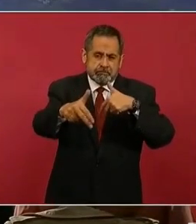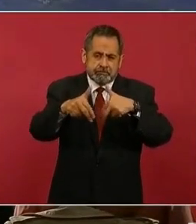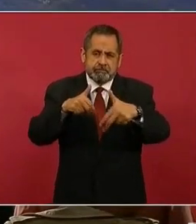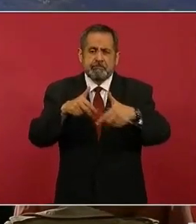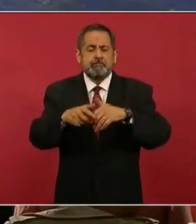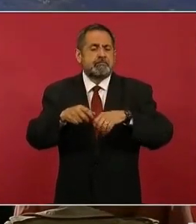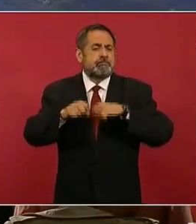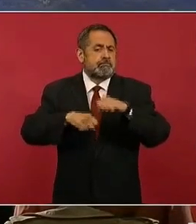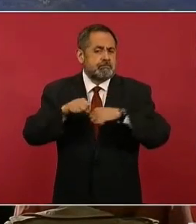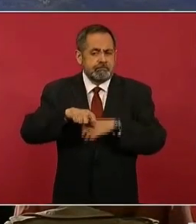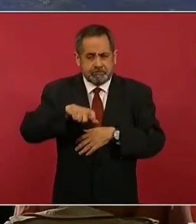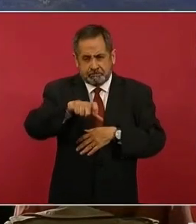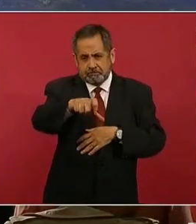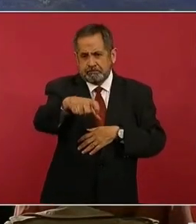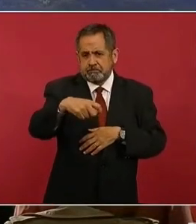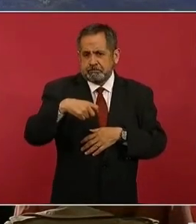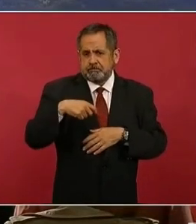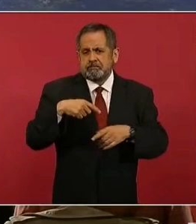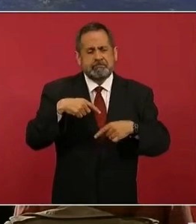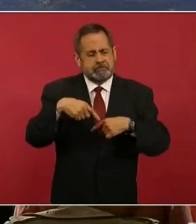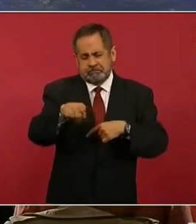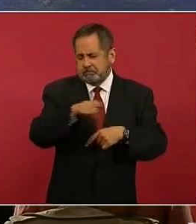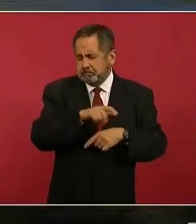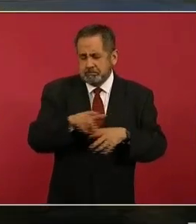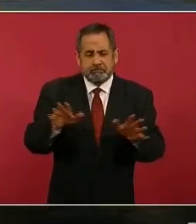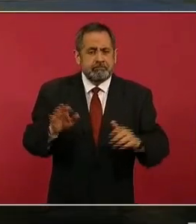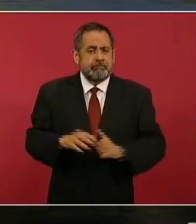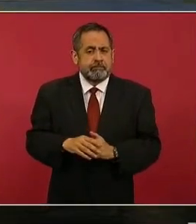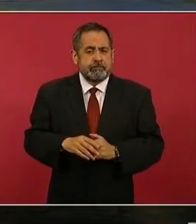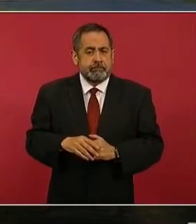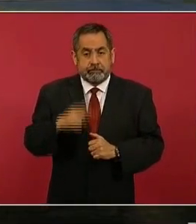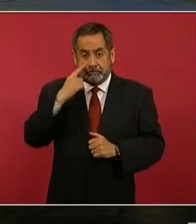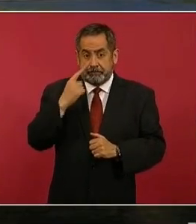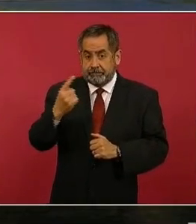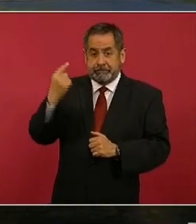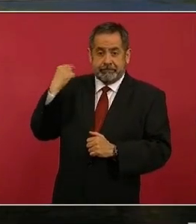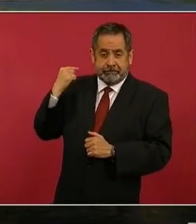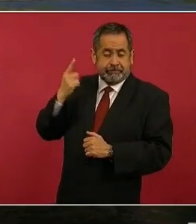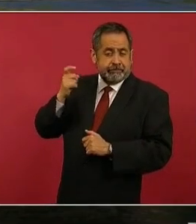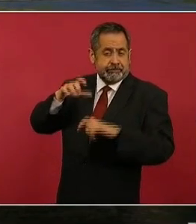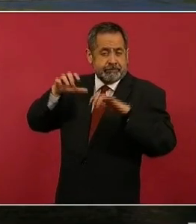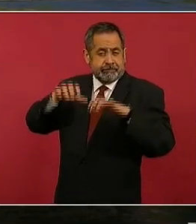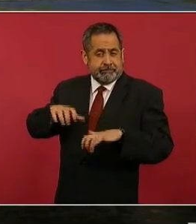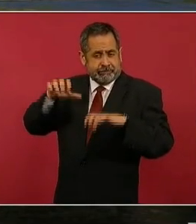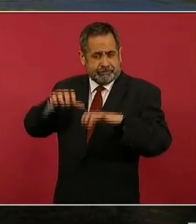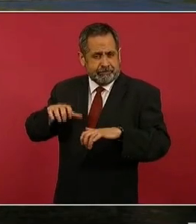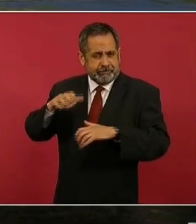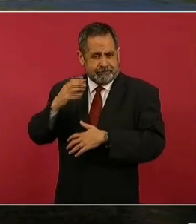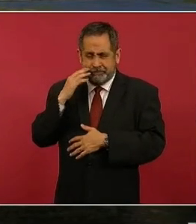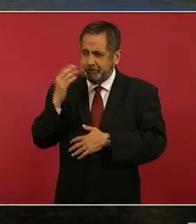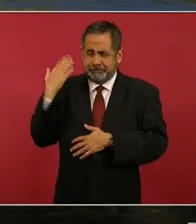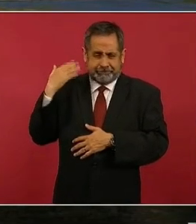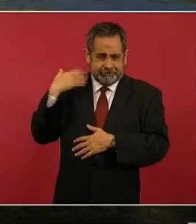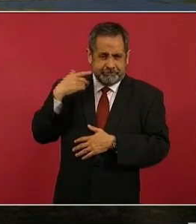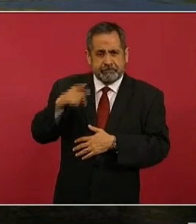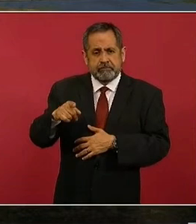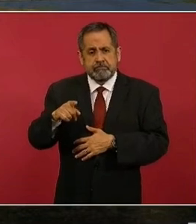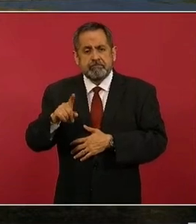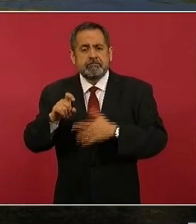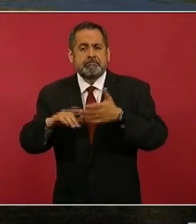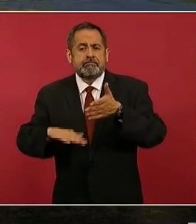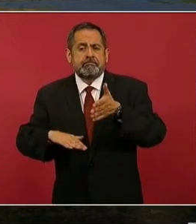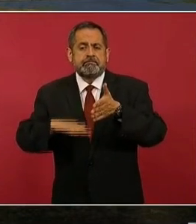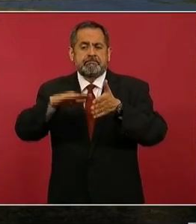Adelante. Estas son algunas imágenes de la temporada de lluvias pasada, en donde ya los bordos contienen toda